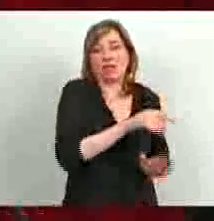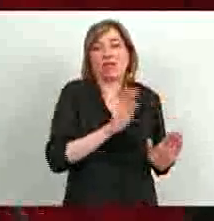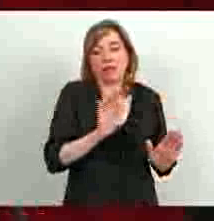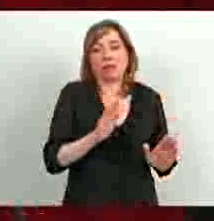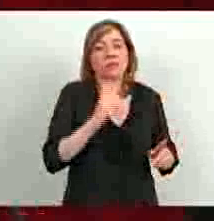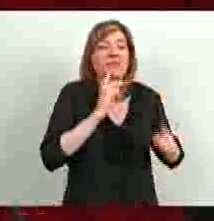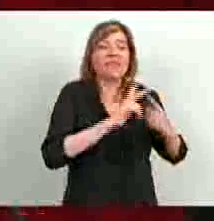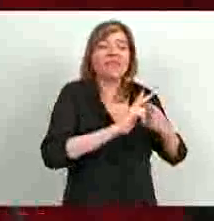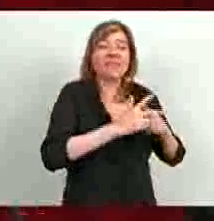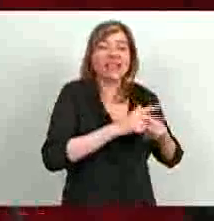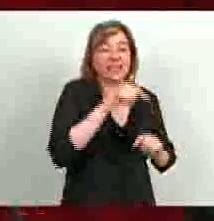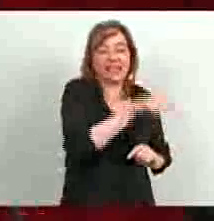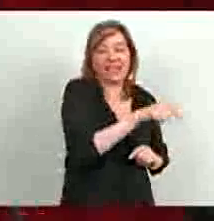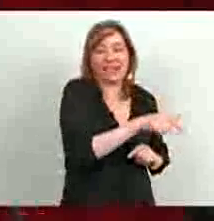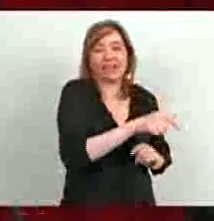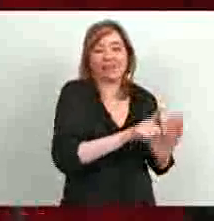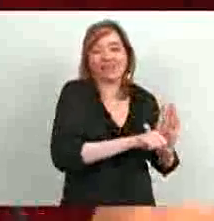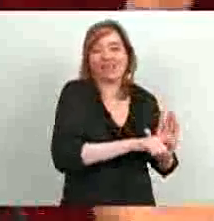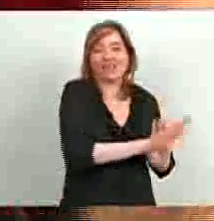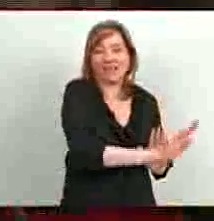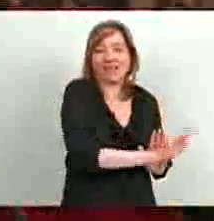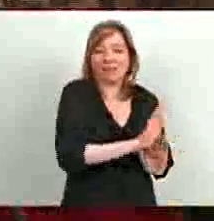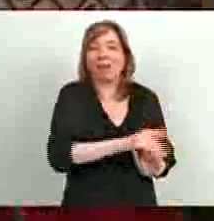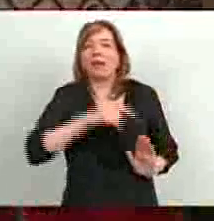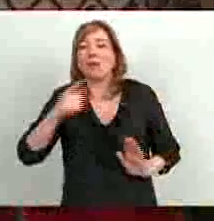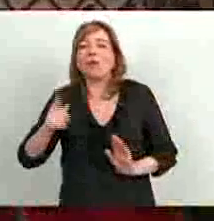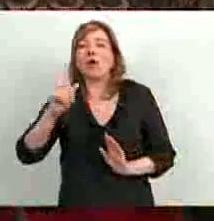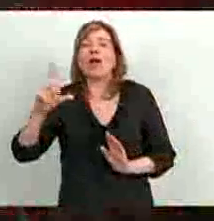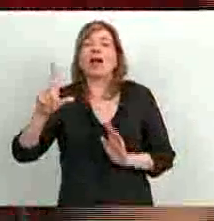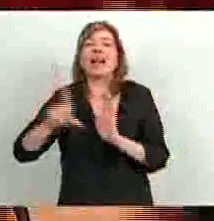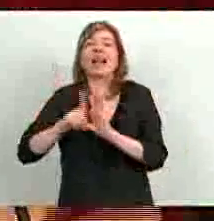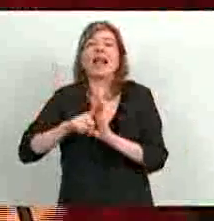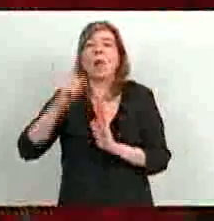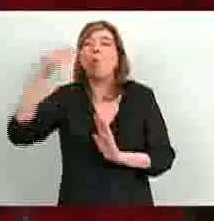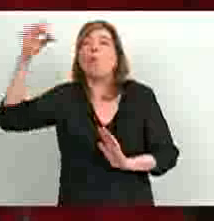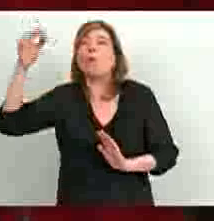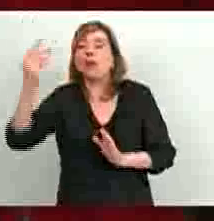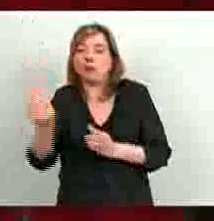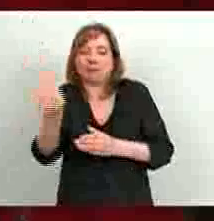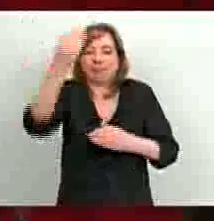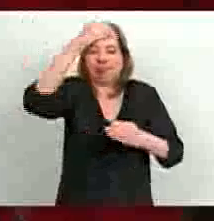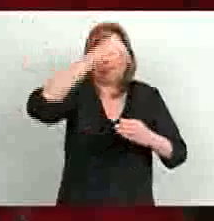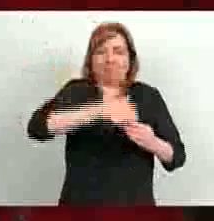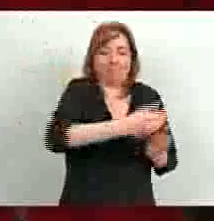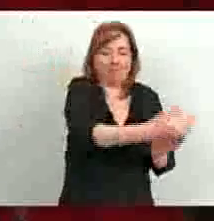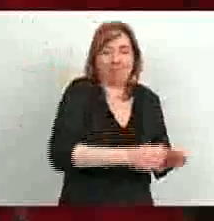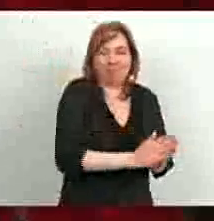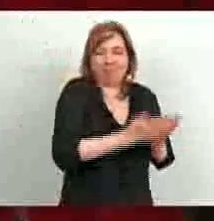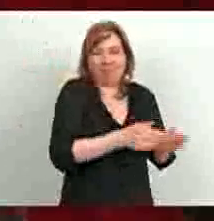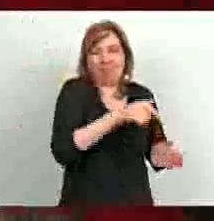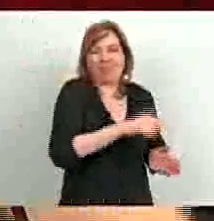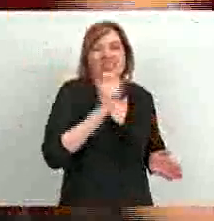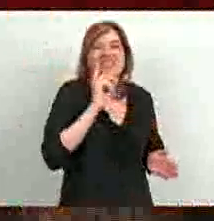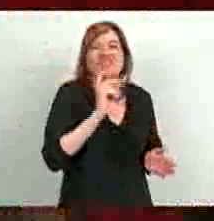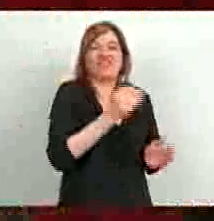en términos de técnica legislativa mucho más conveniente que no fuera objeto de una ley particular, sino que figuraba como parte del Código Civil